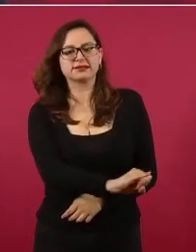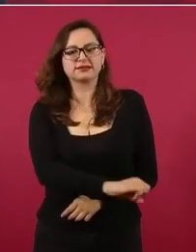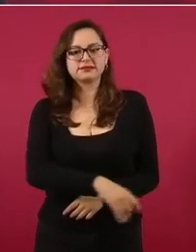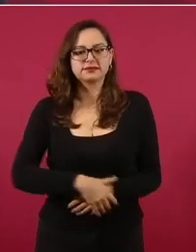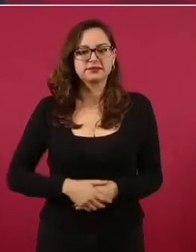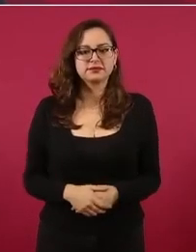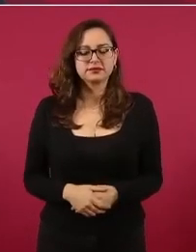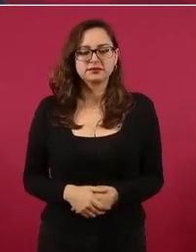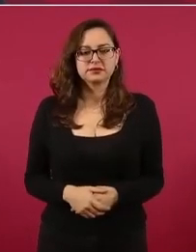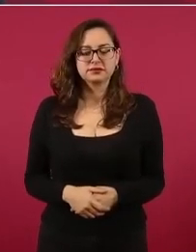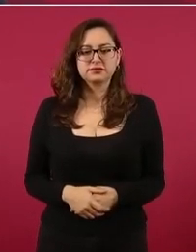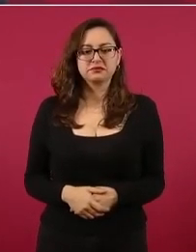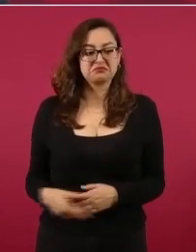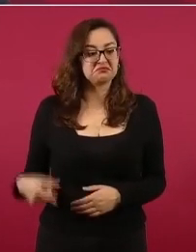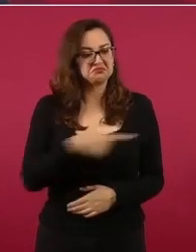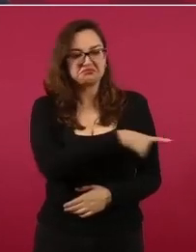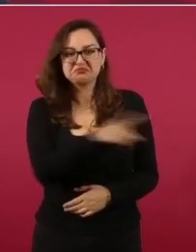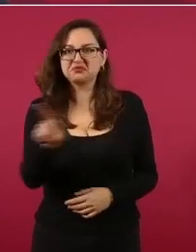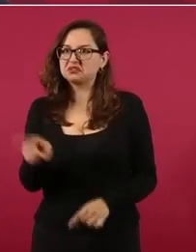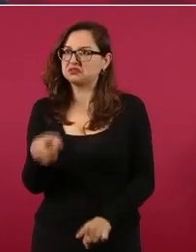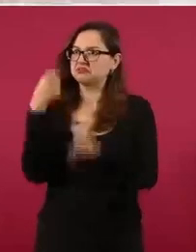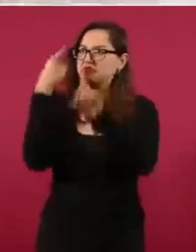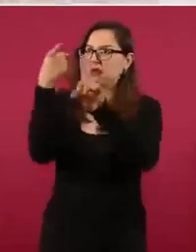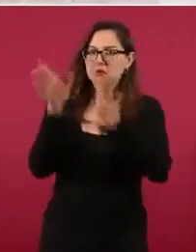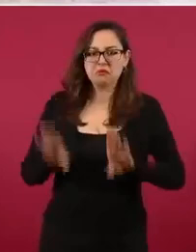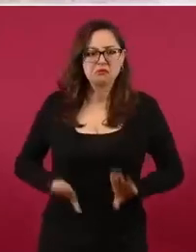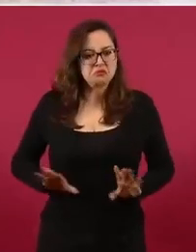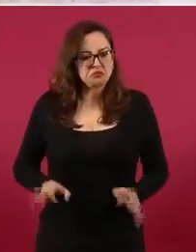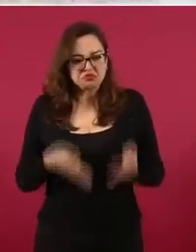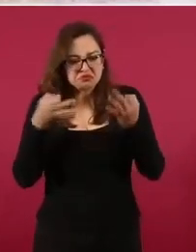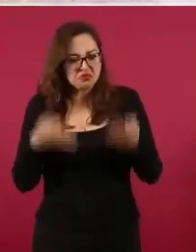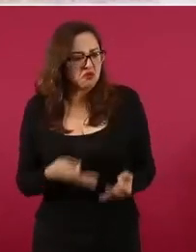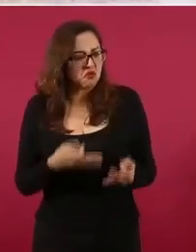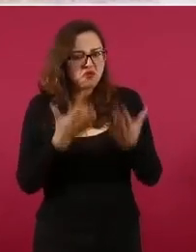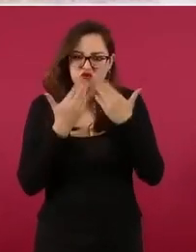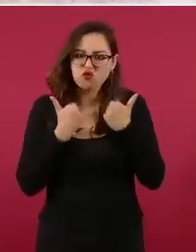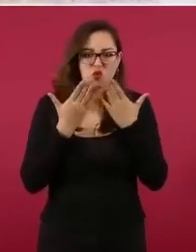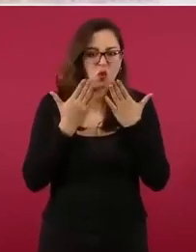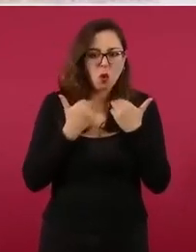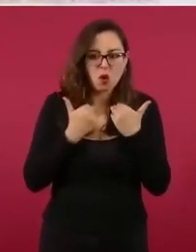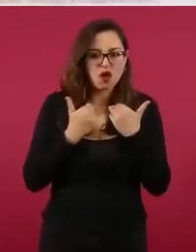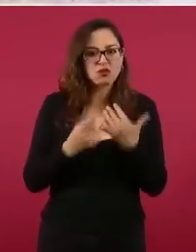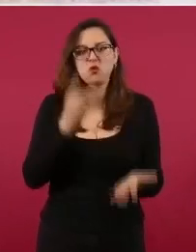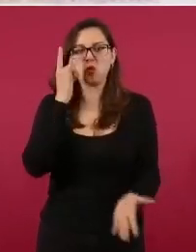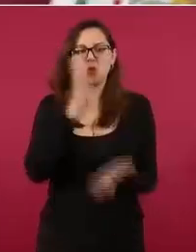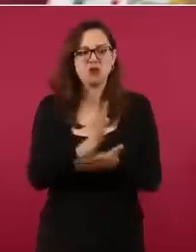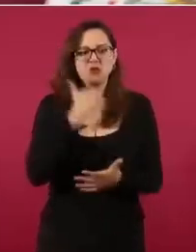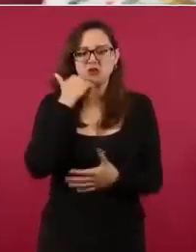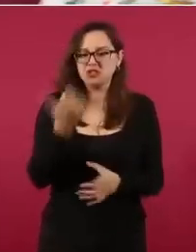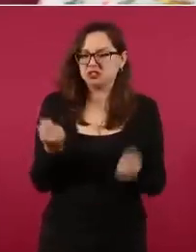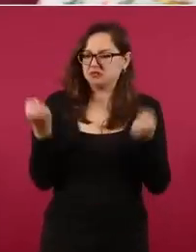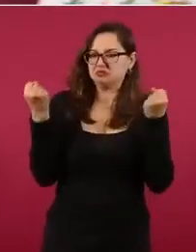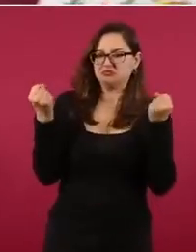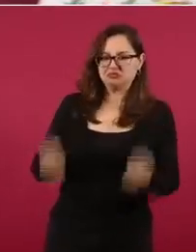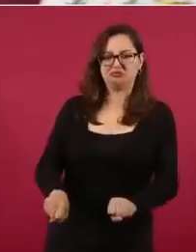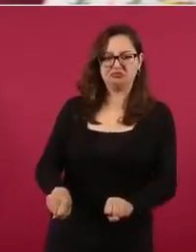Y el que no tiene ideales, el que no tiene principios, el que nada más le importa el poder por el poder,